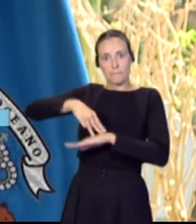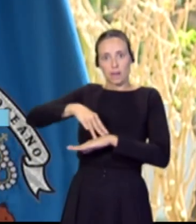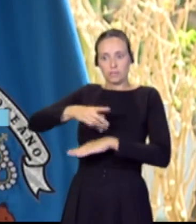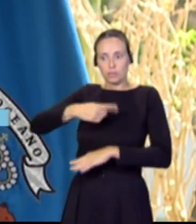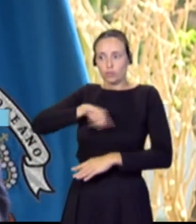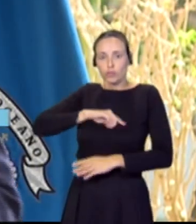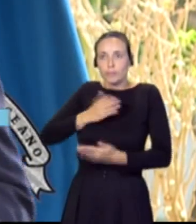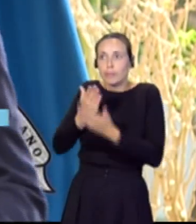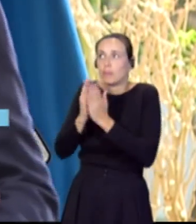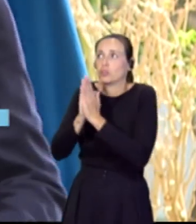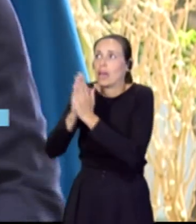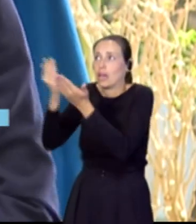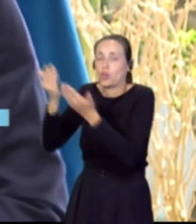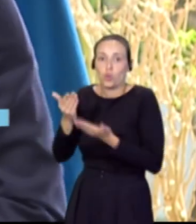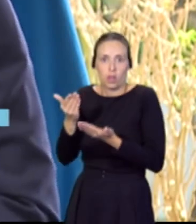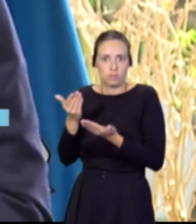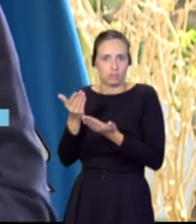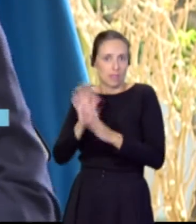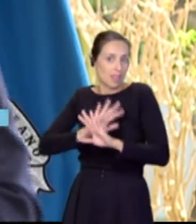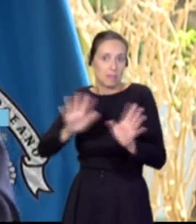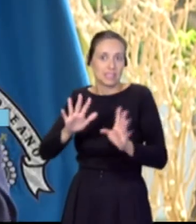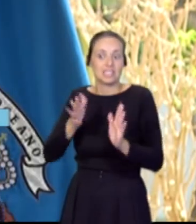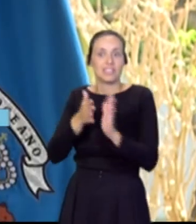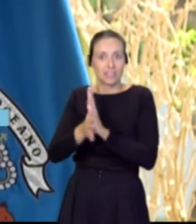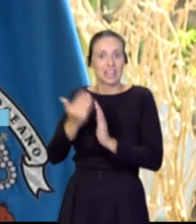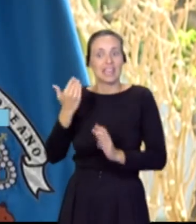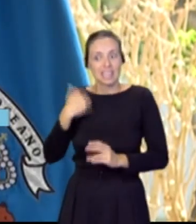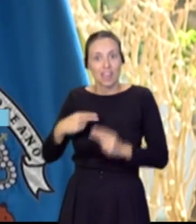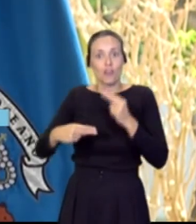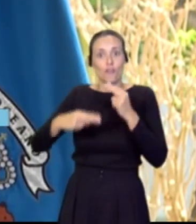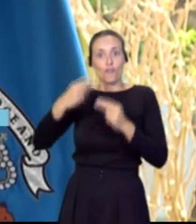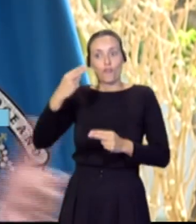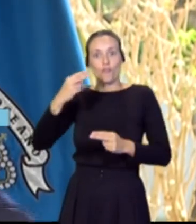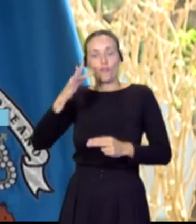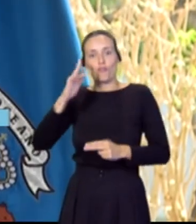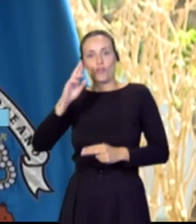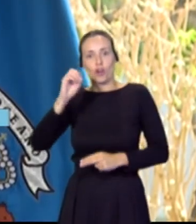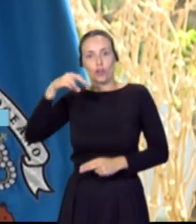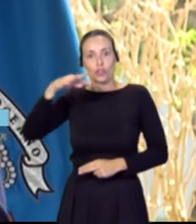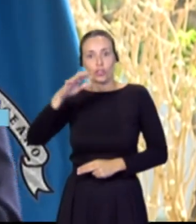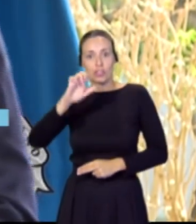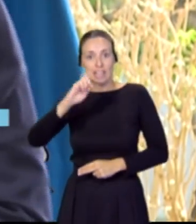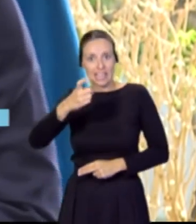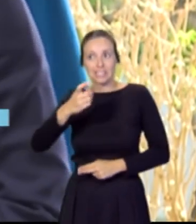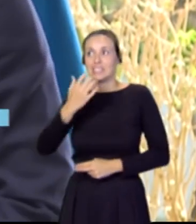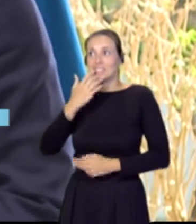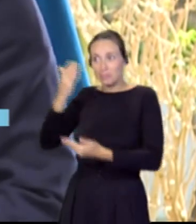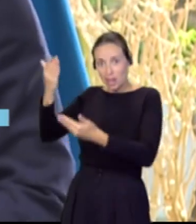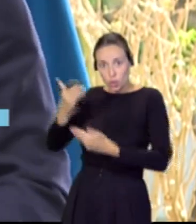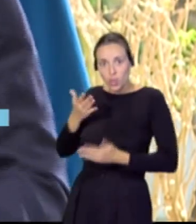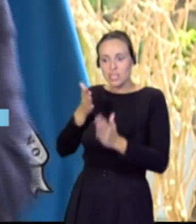solo tiene que pedir que se despliegue el Frontex e implicaría que se podrían salvar miles de vidas que actualmente se pierden en el Atlántico.